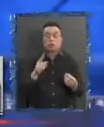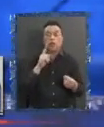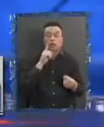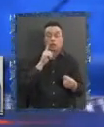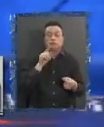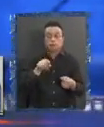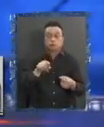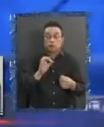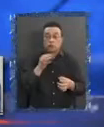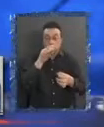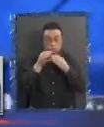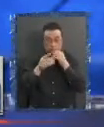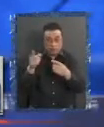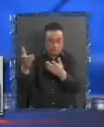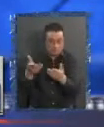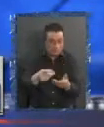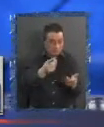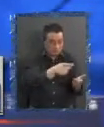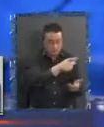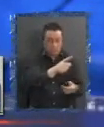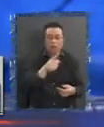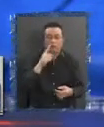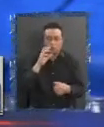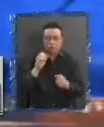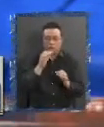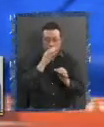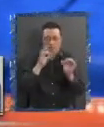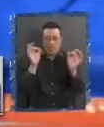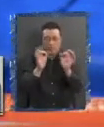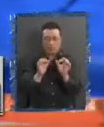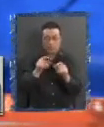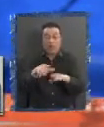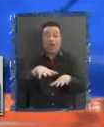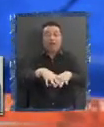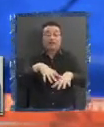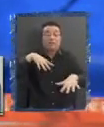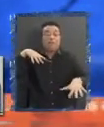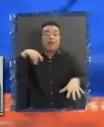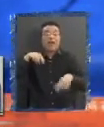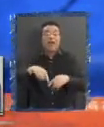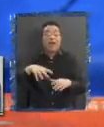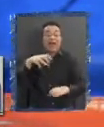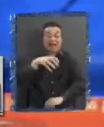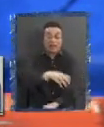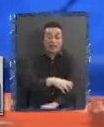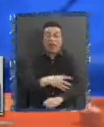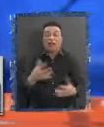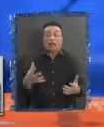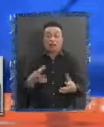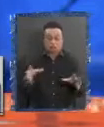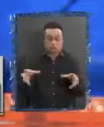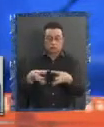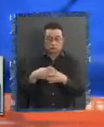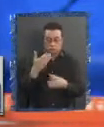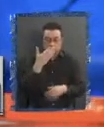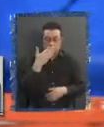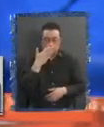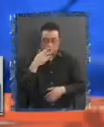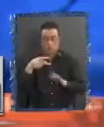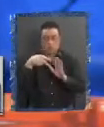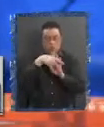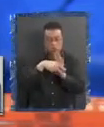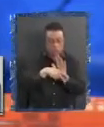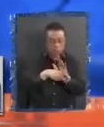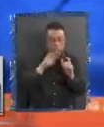va a poder explicar La vivencia de esto ¿No? Pero la asamblea regional Sería hoy día Un órgano colegiado De carácter normativo Resolutivo Y